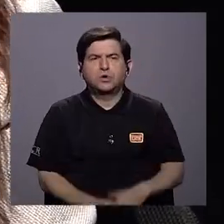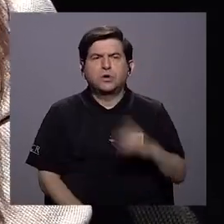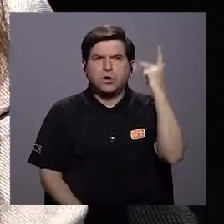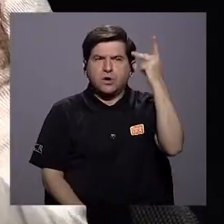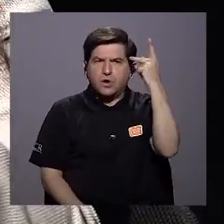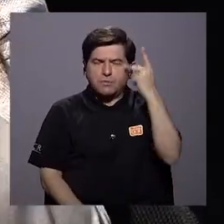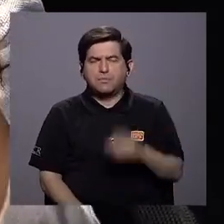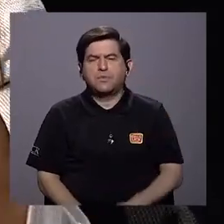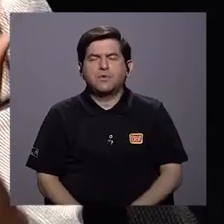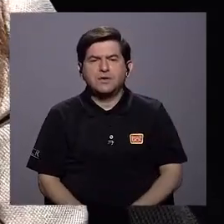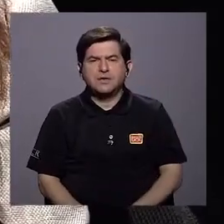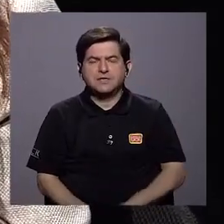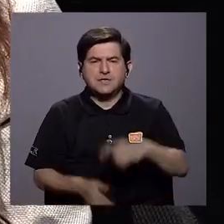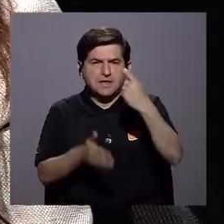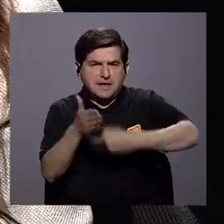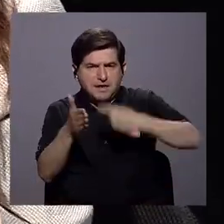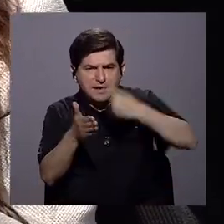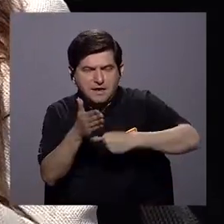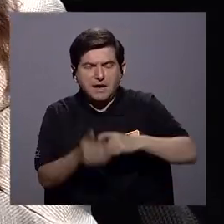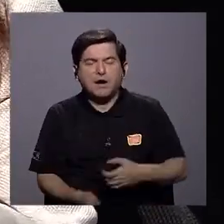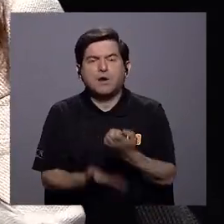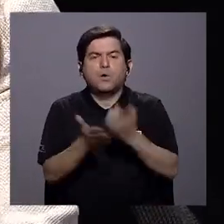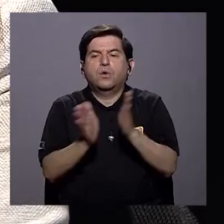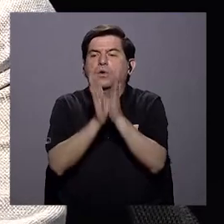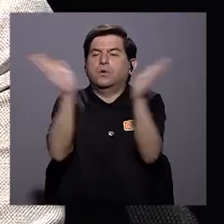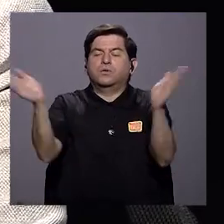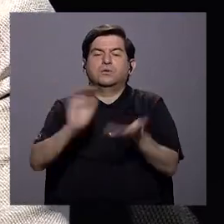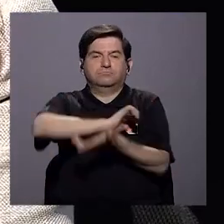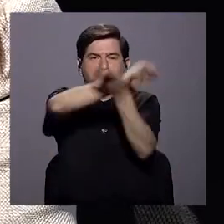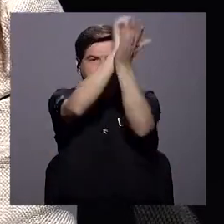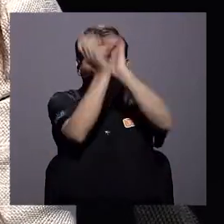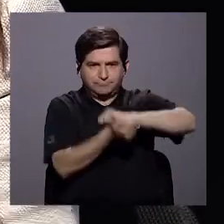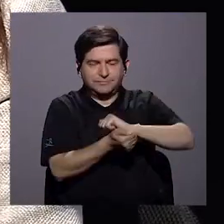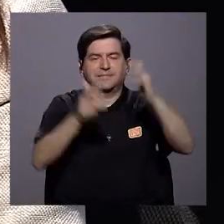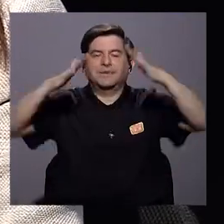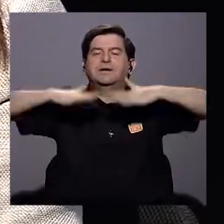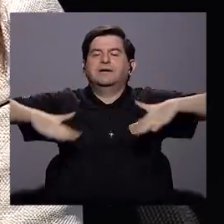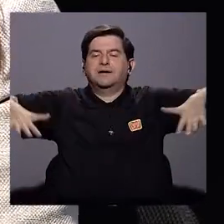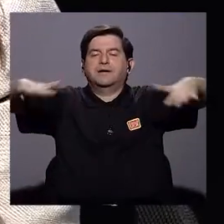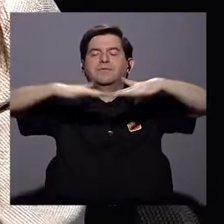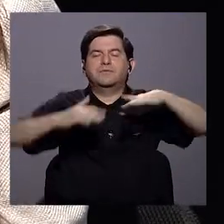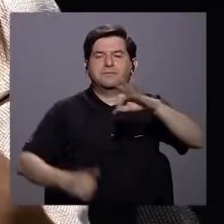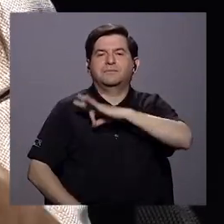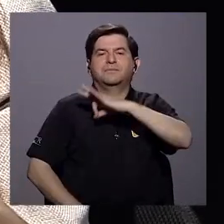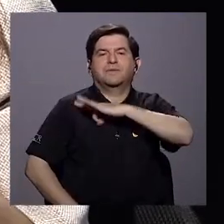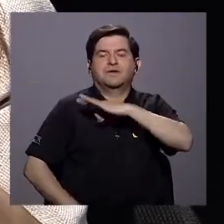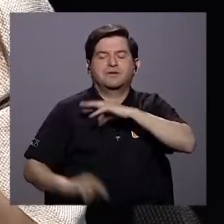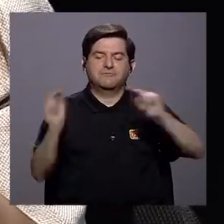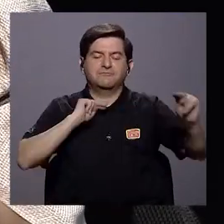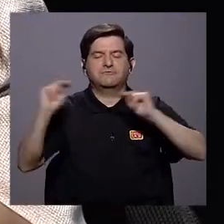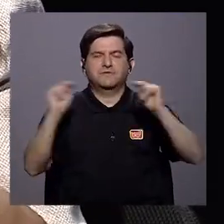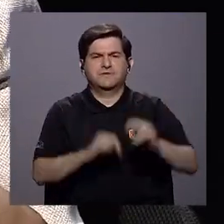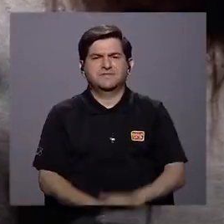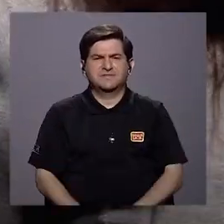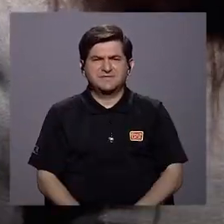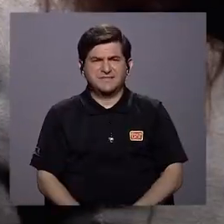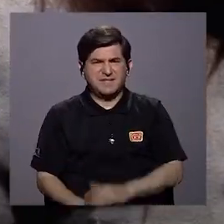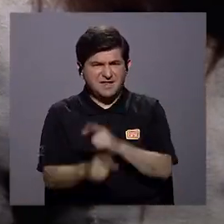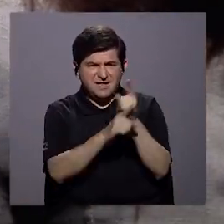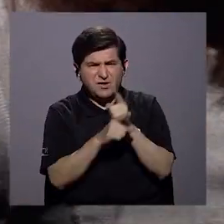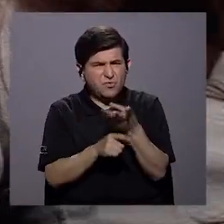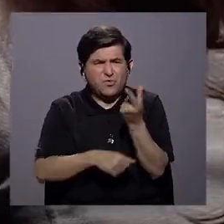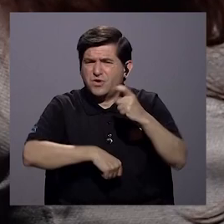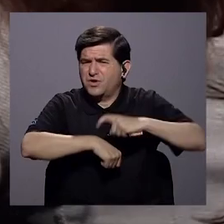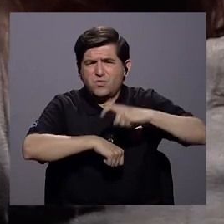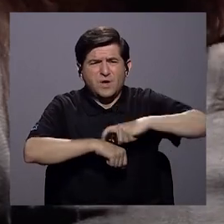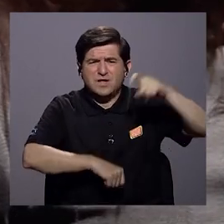fiscal, política económica en general, para que eso se traduzca en un ambiente que sea favorable para los negocios. ¿Cuánto tardamos en corregir